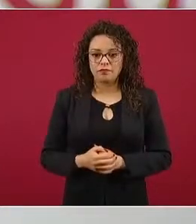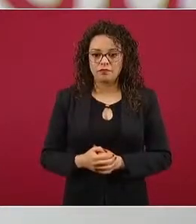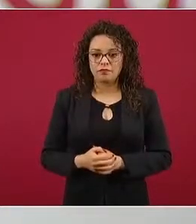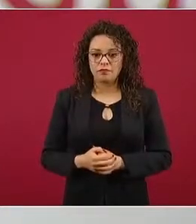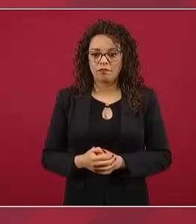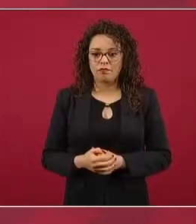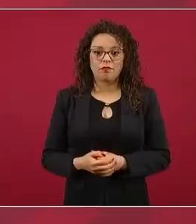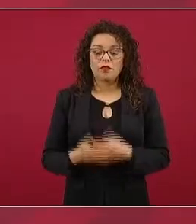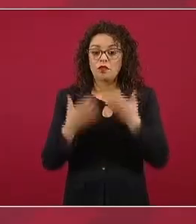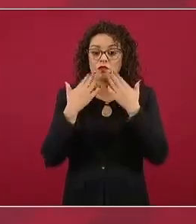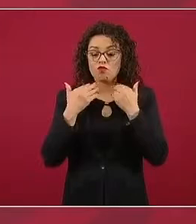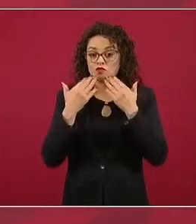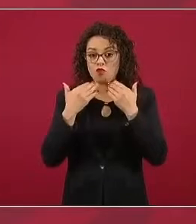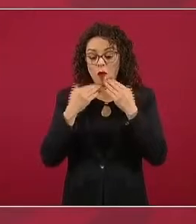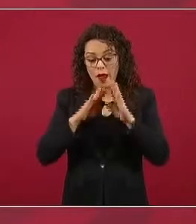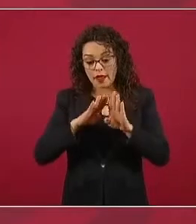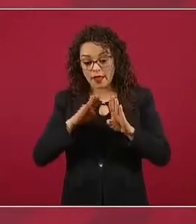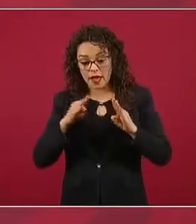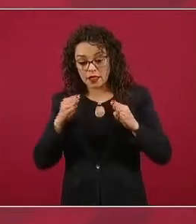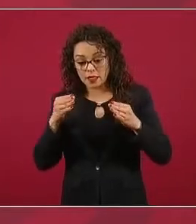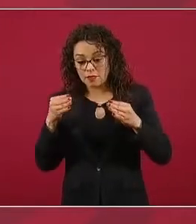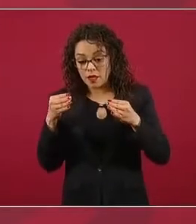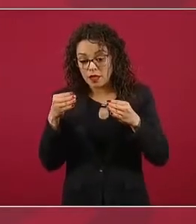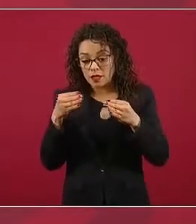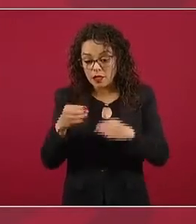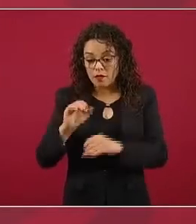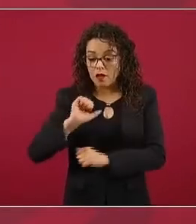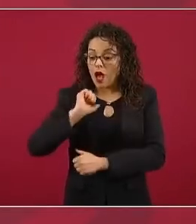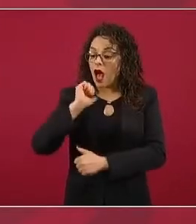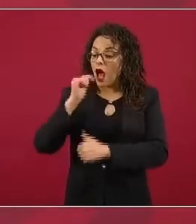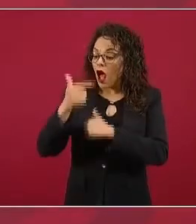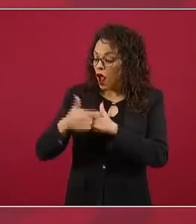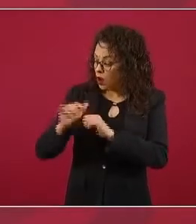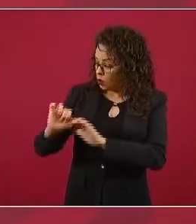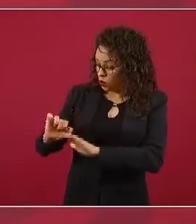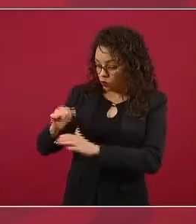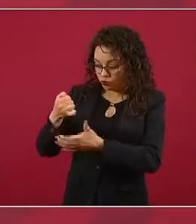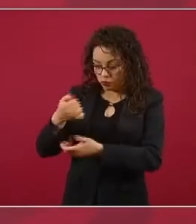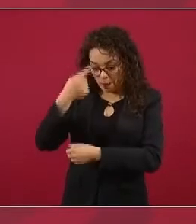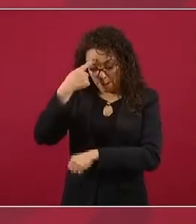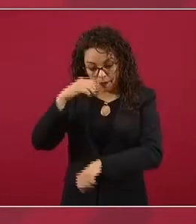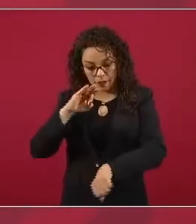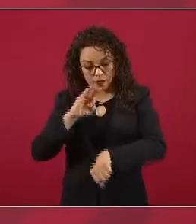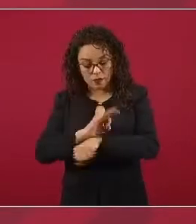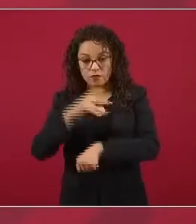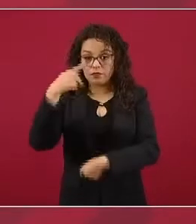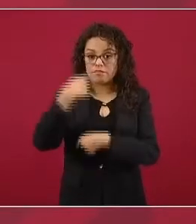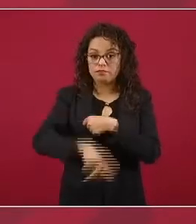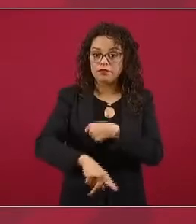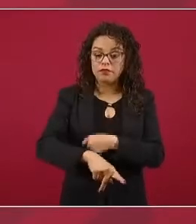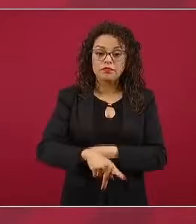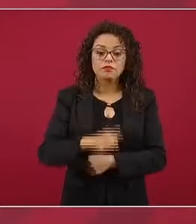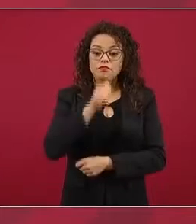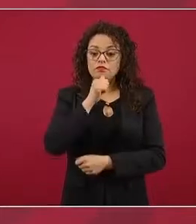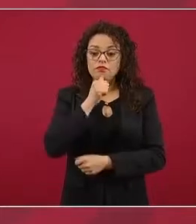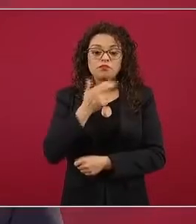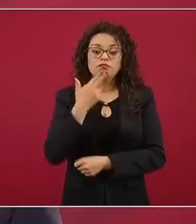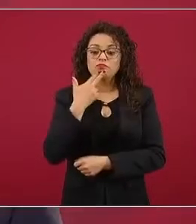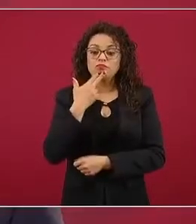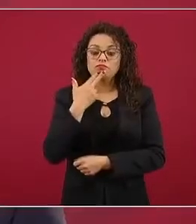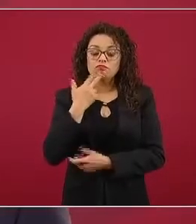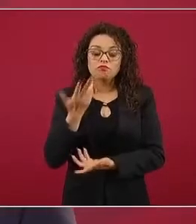de fondos específicos de compensación o de protección de riesgos en su uso